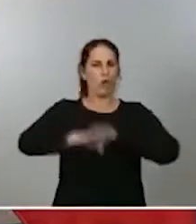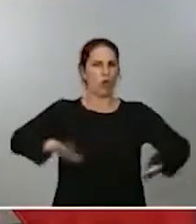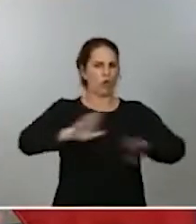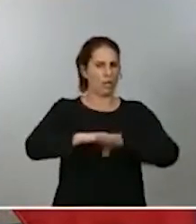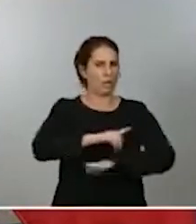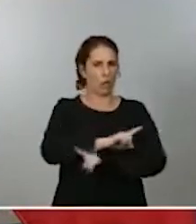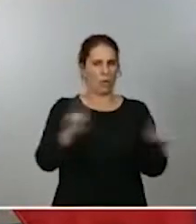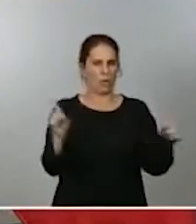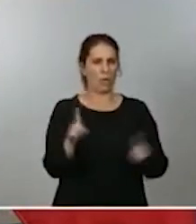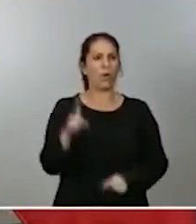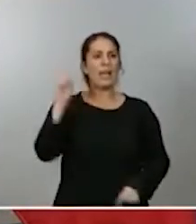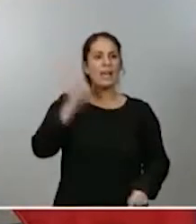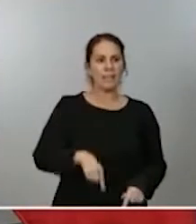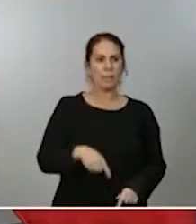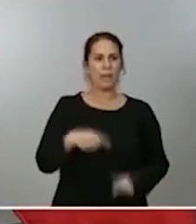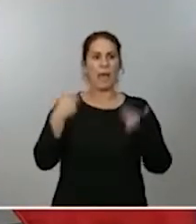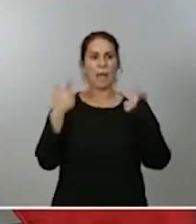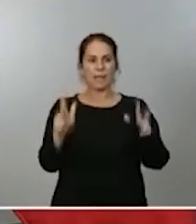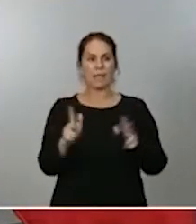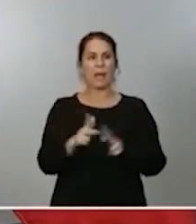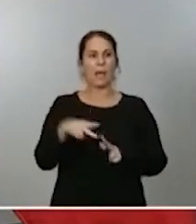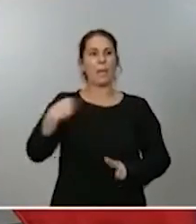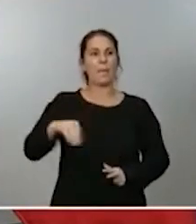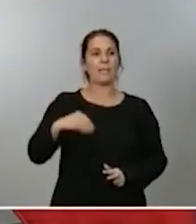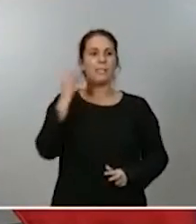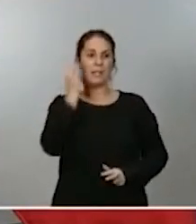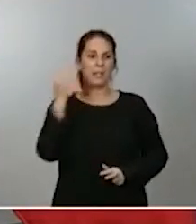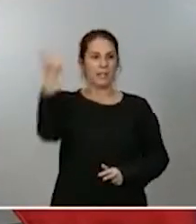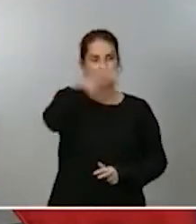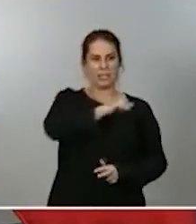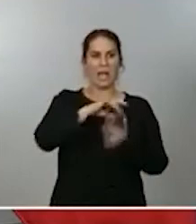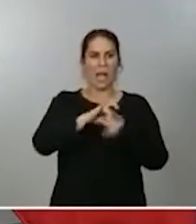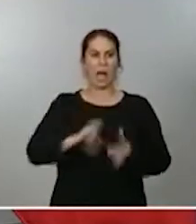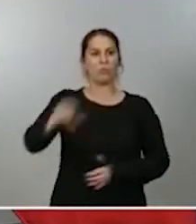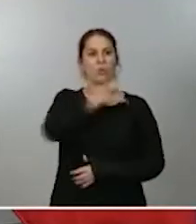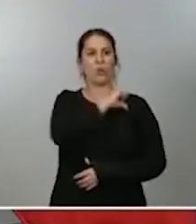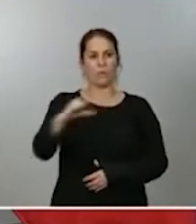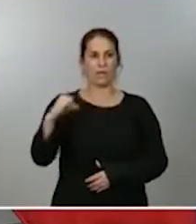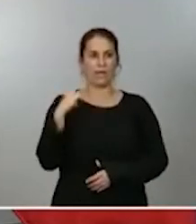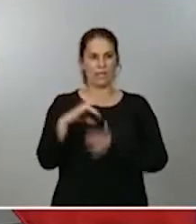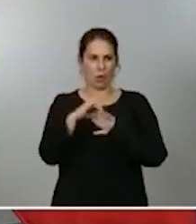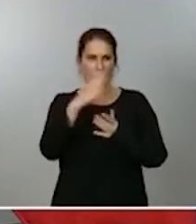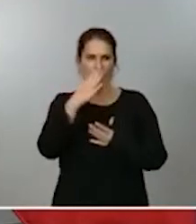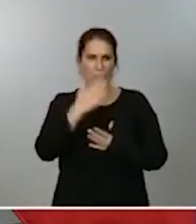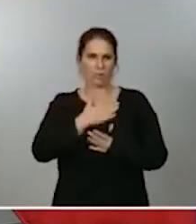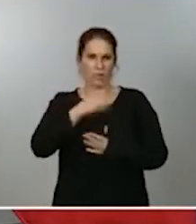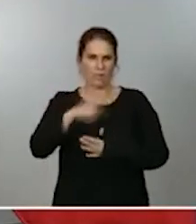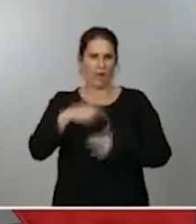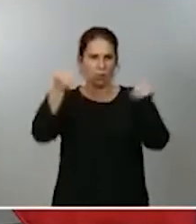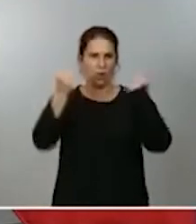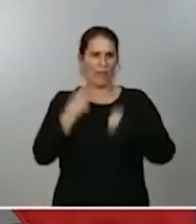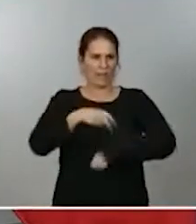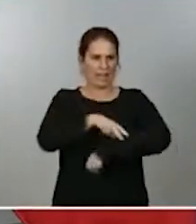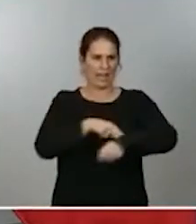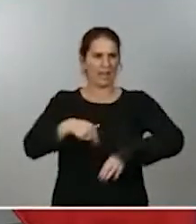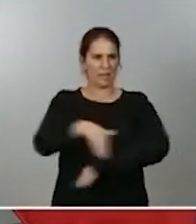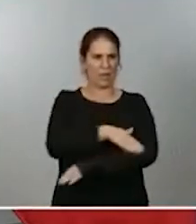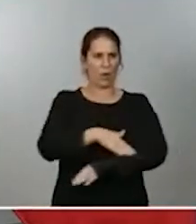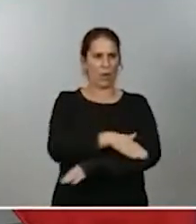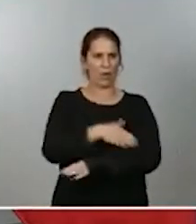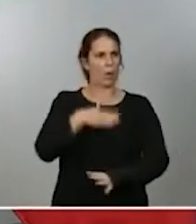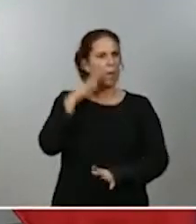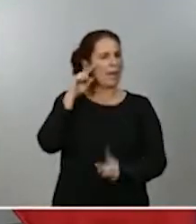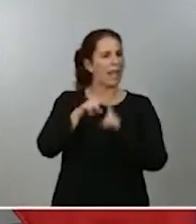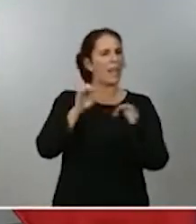parte, a presidentes y presidentas autonómicas, como las autoridades delegadas del Gobierno, para tomar las decisiones en sus